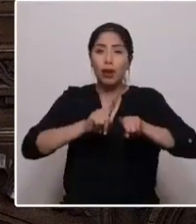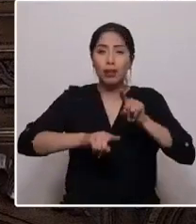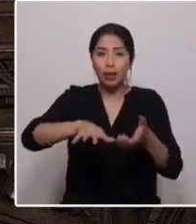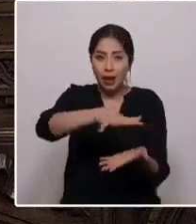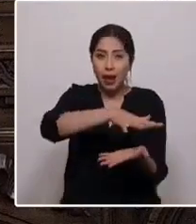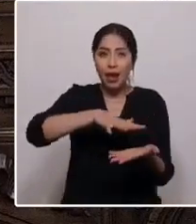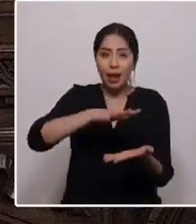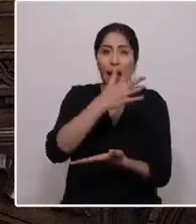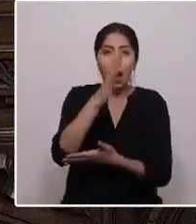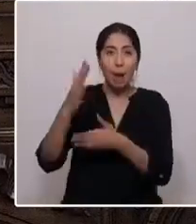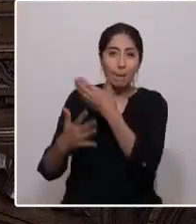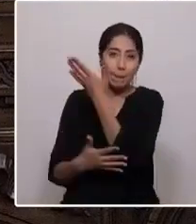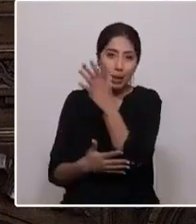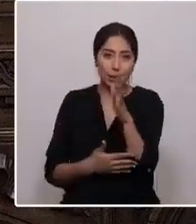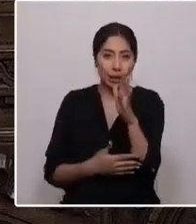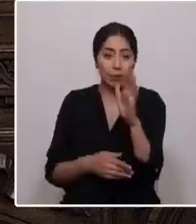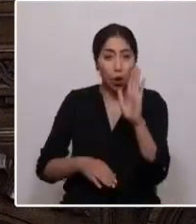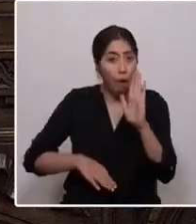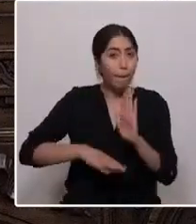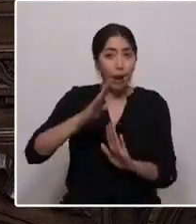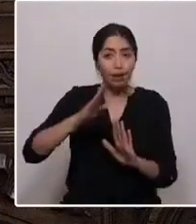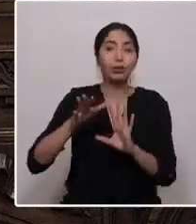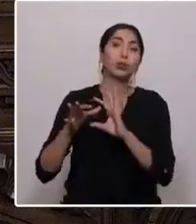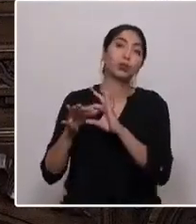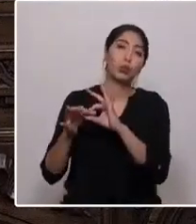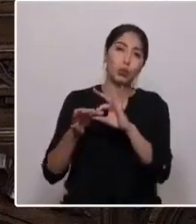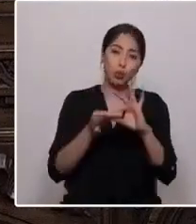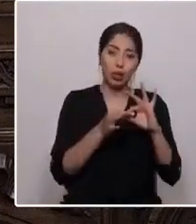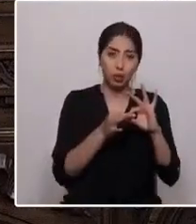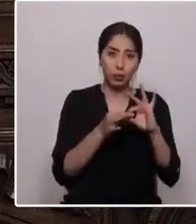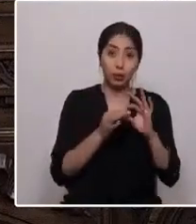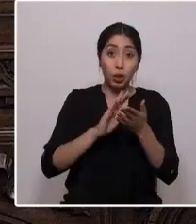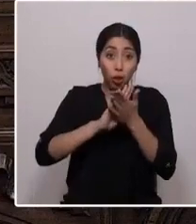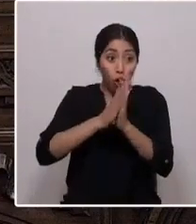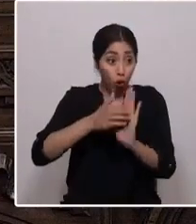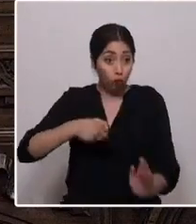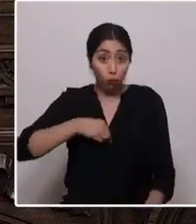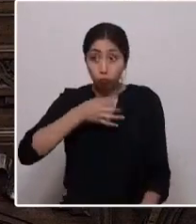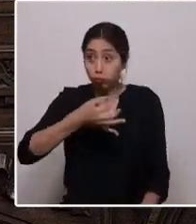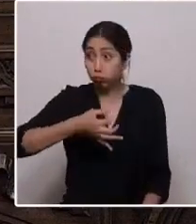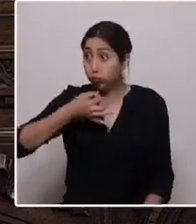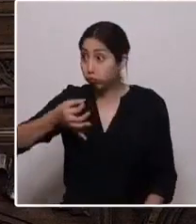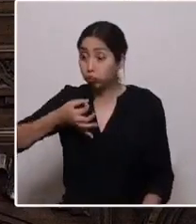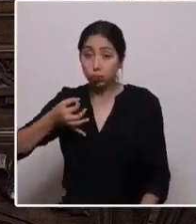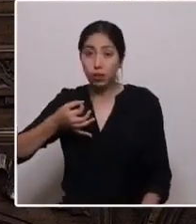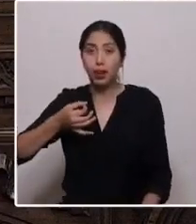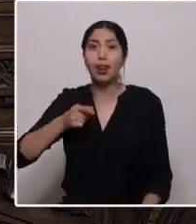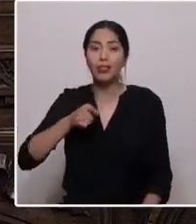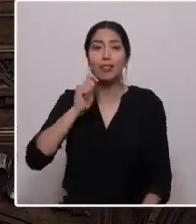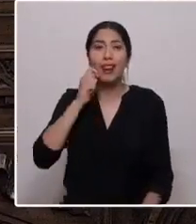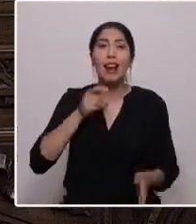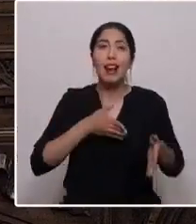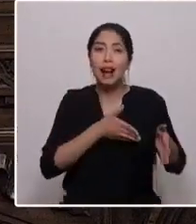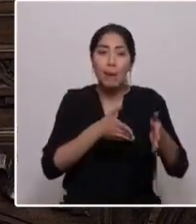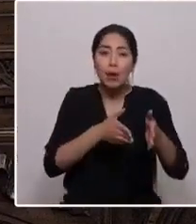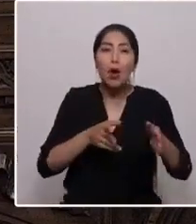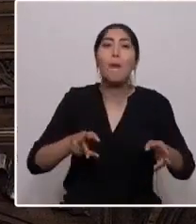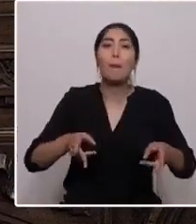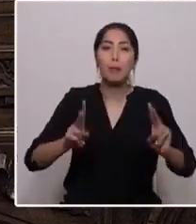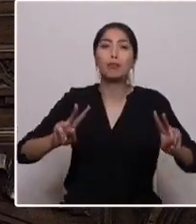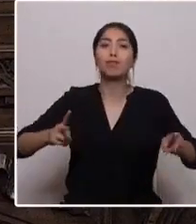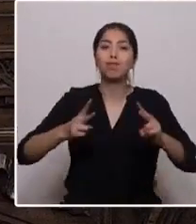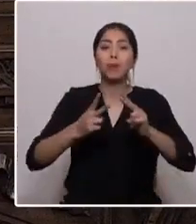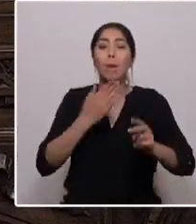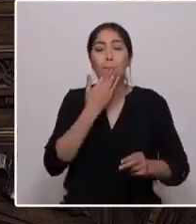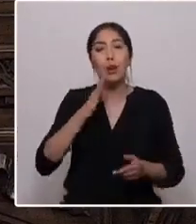ambiente, pero por sobre todo unido. Todo lo que señalaba en este discurso estoy segura que es parte del camino que nos permitirá construir un mejor país a partir